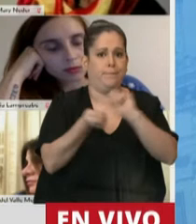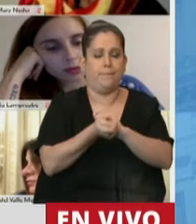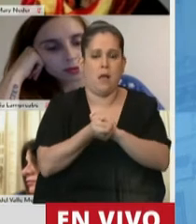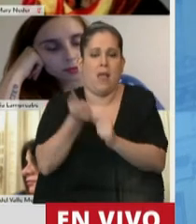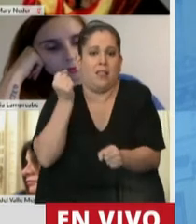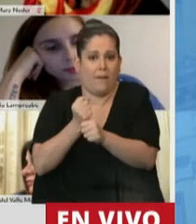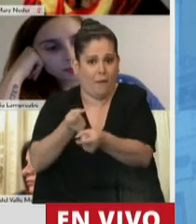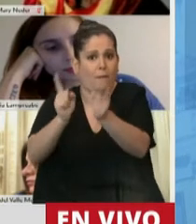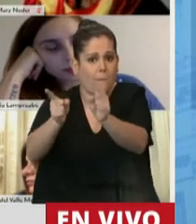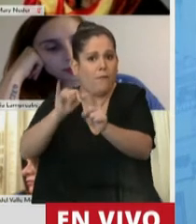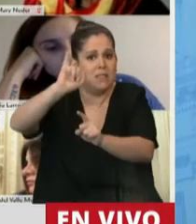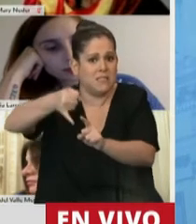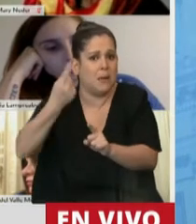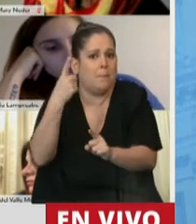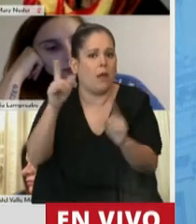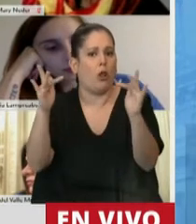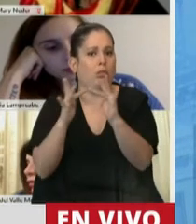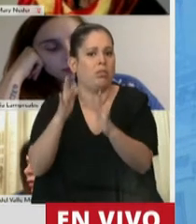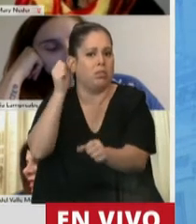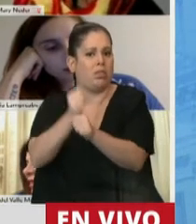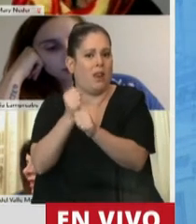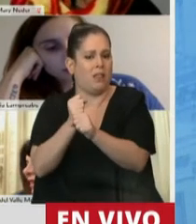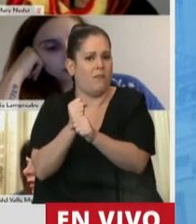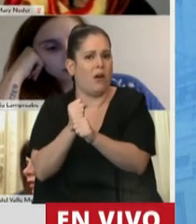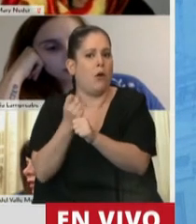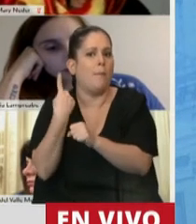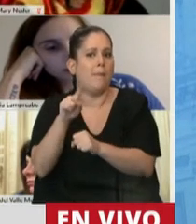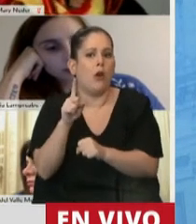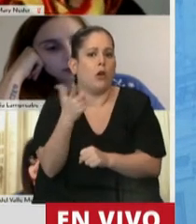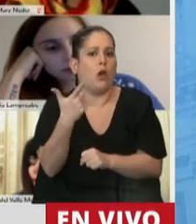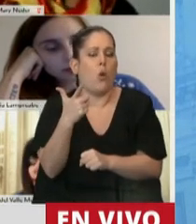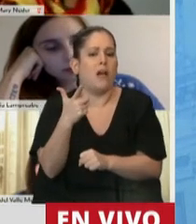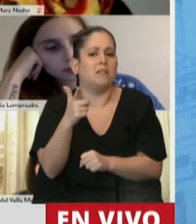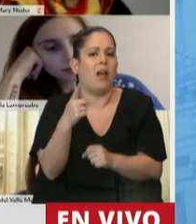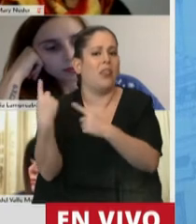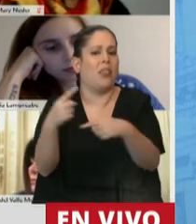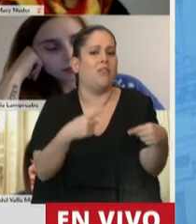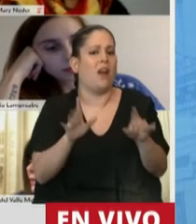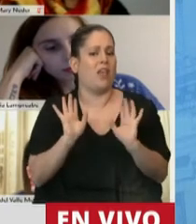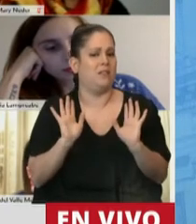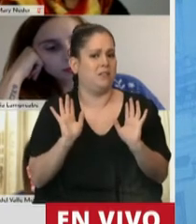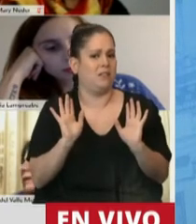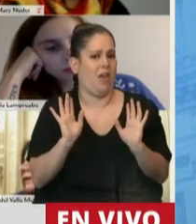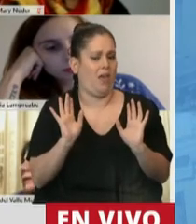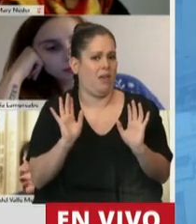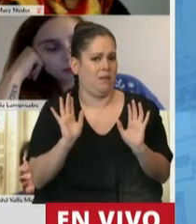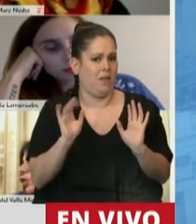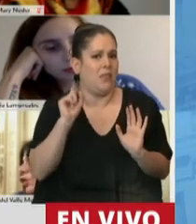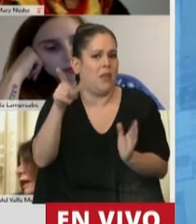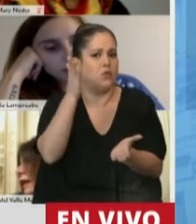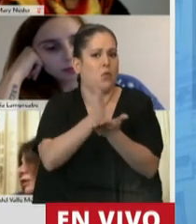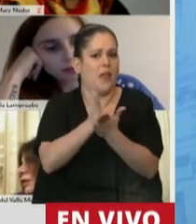remota, a través de la modalidad del teletrabajo, no tenga ninguna variación, y esto es el principio de indemnidad, no tenga ninguna variación en sus derechos,